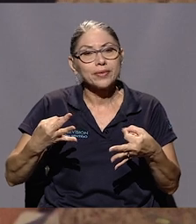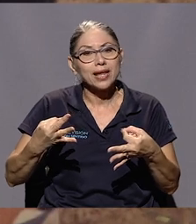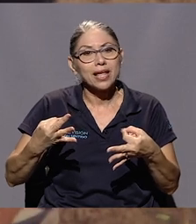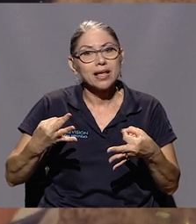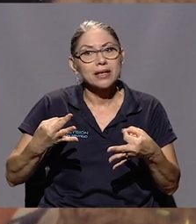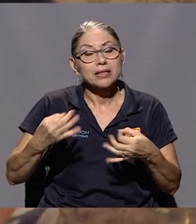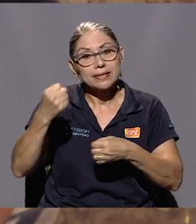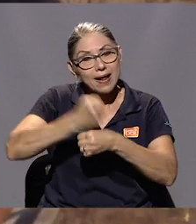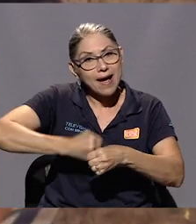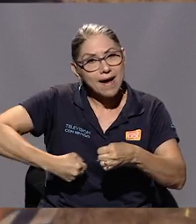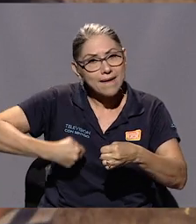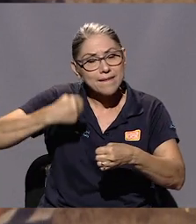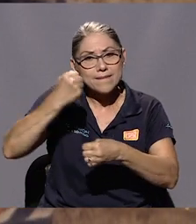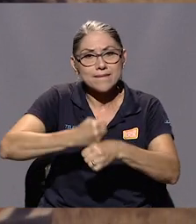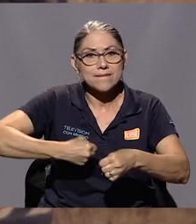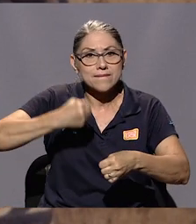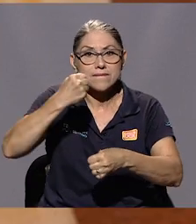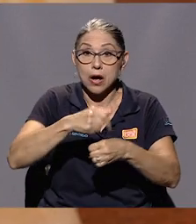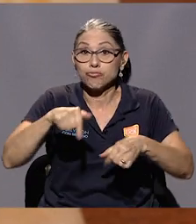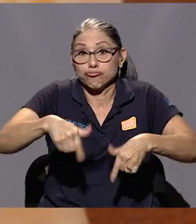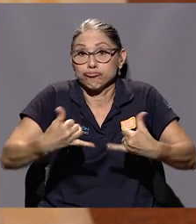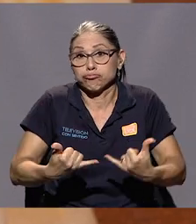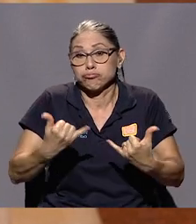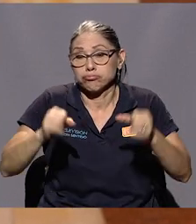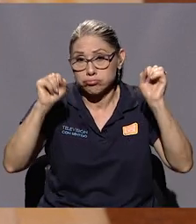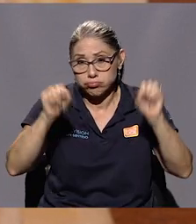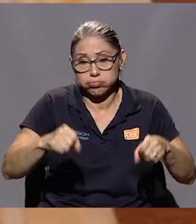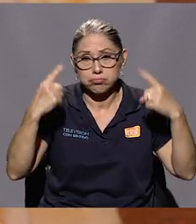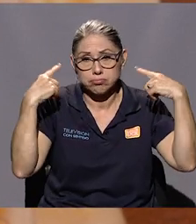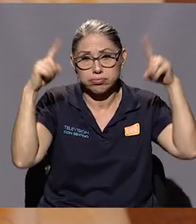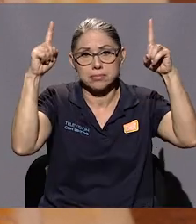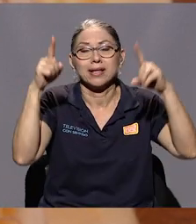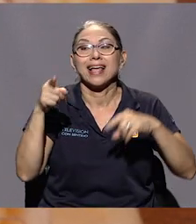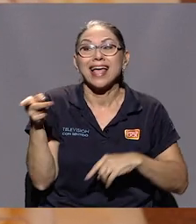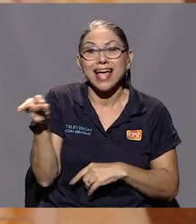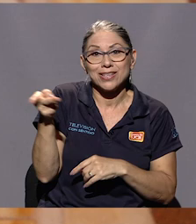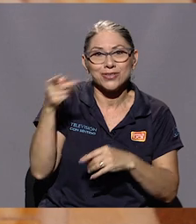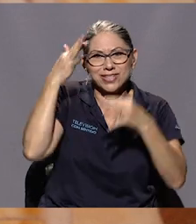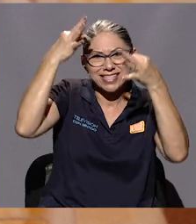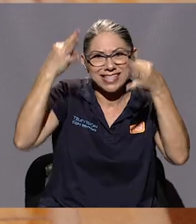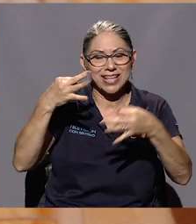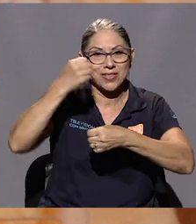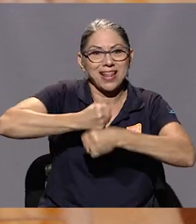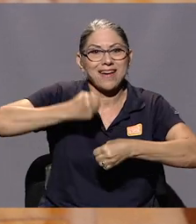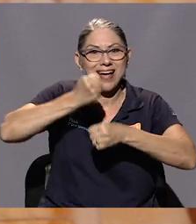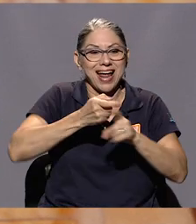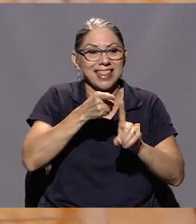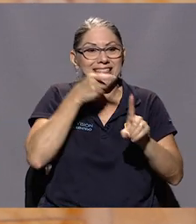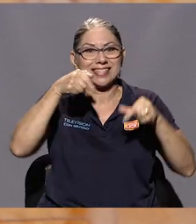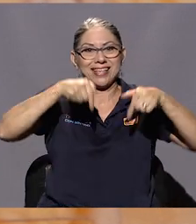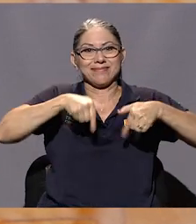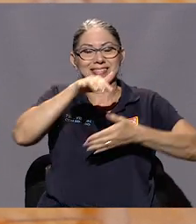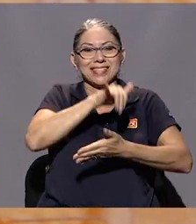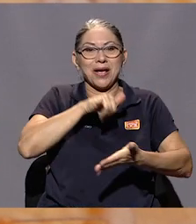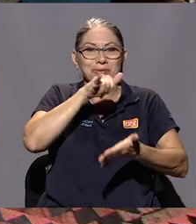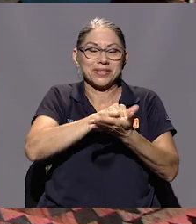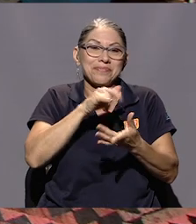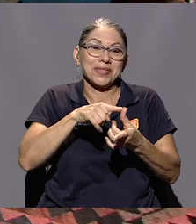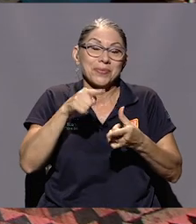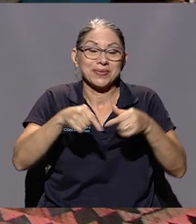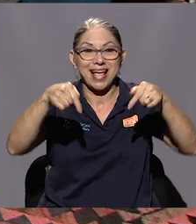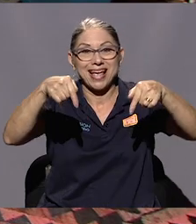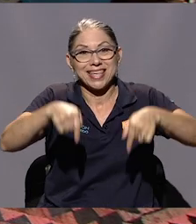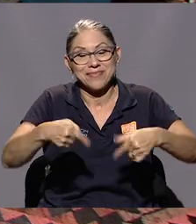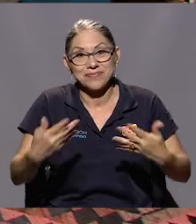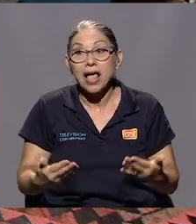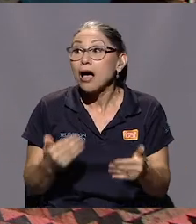trabajar, digamos, hoy es posible trabajar desde, desde San José. Qué lindo, qué